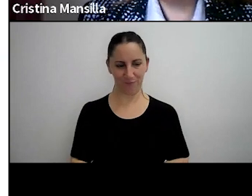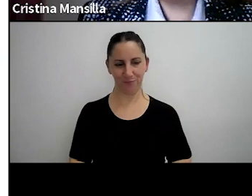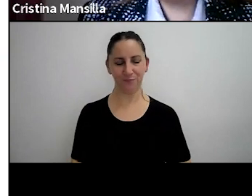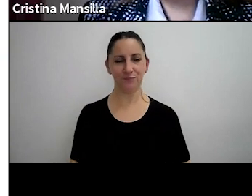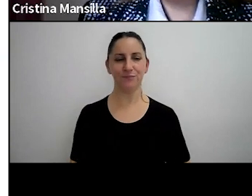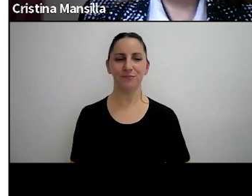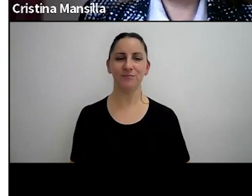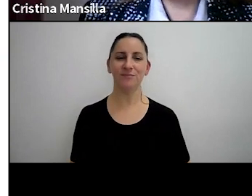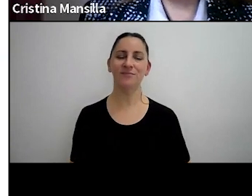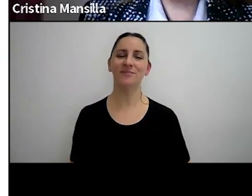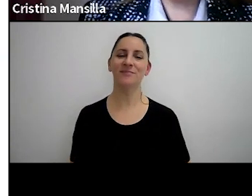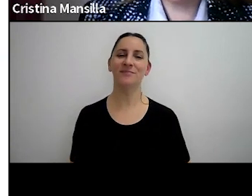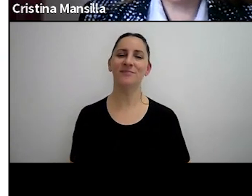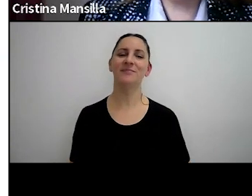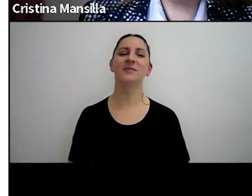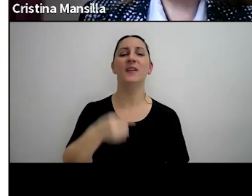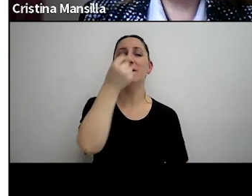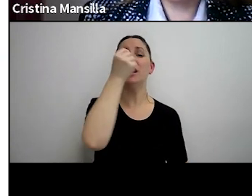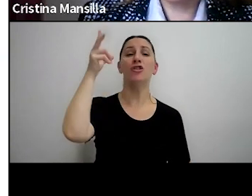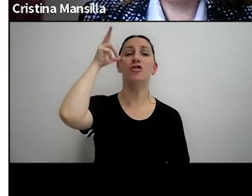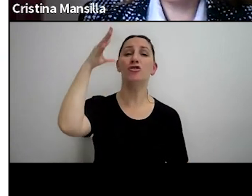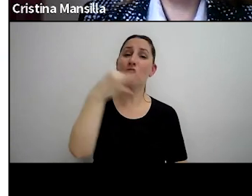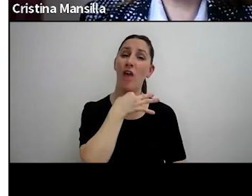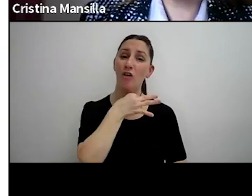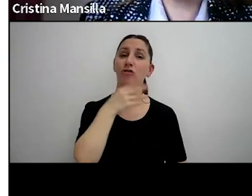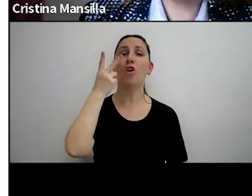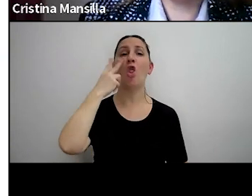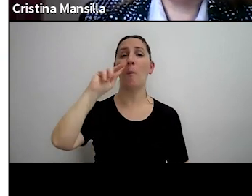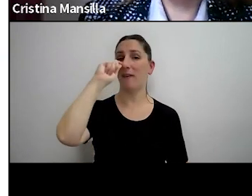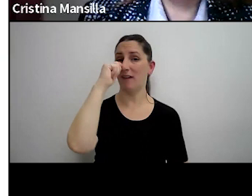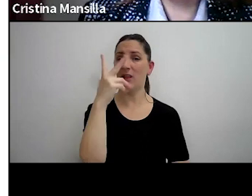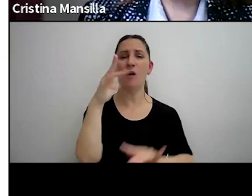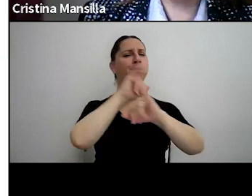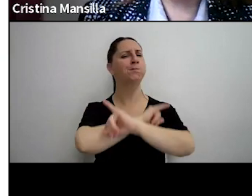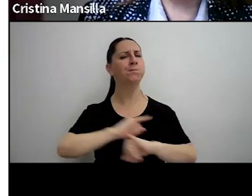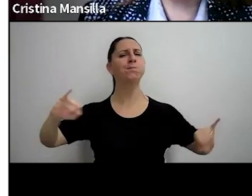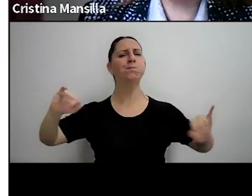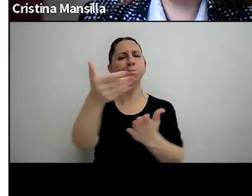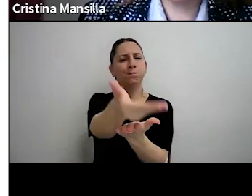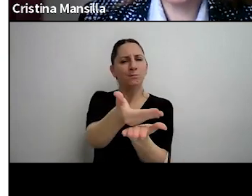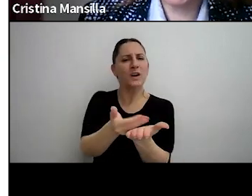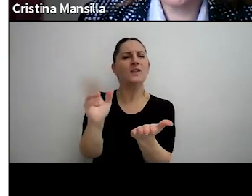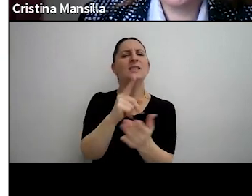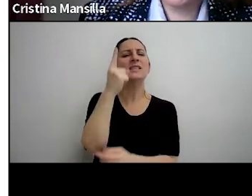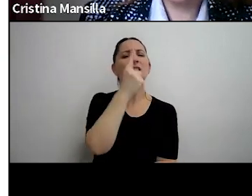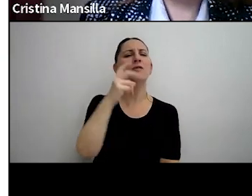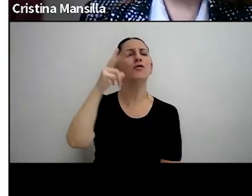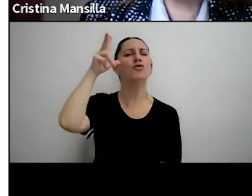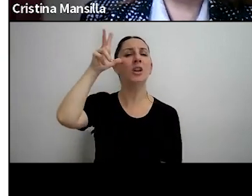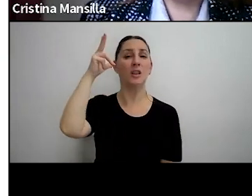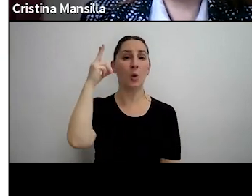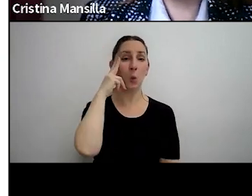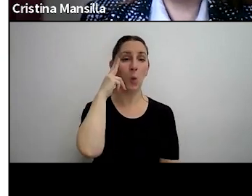Siguiendo, el 28 de agosto del 2023 se publicó la resolución 189